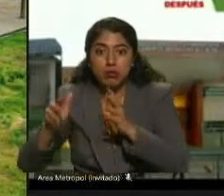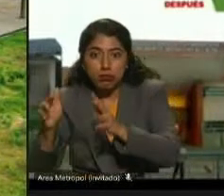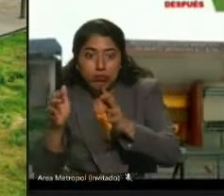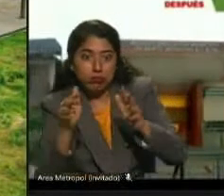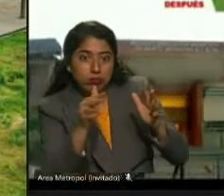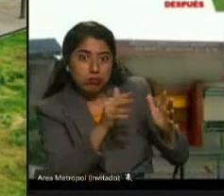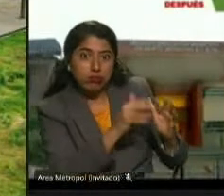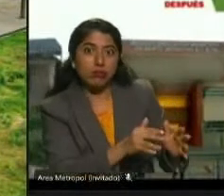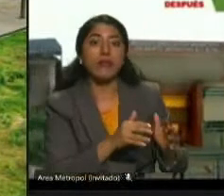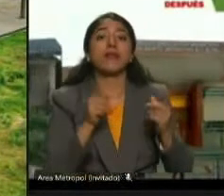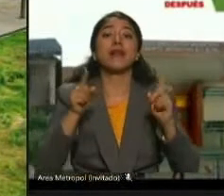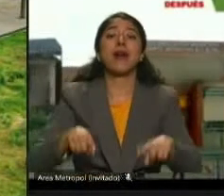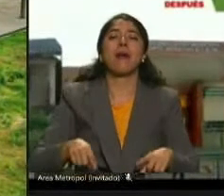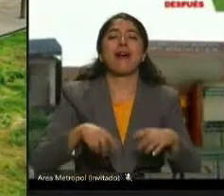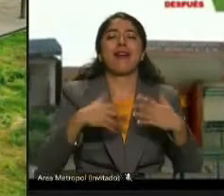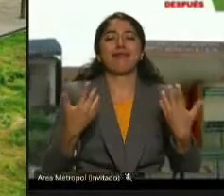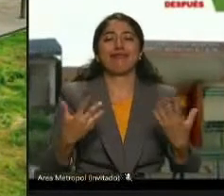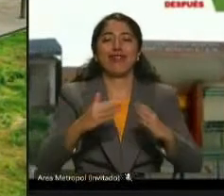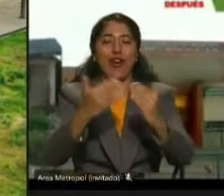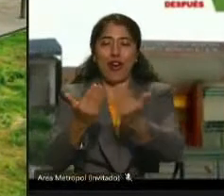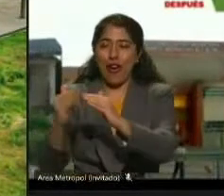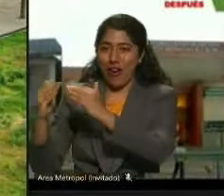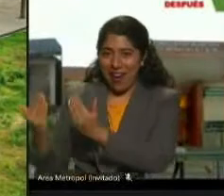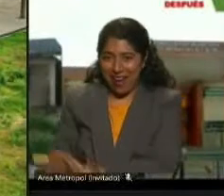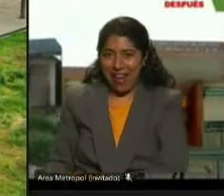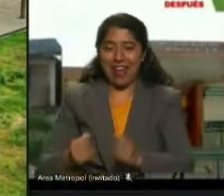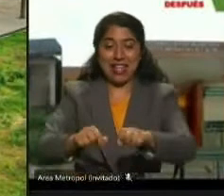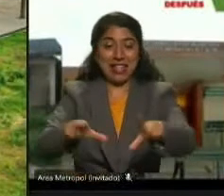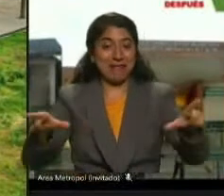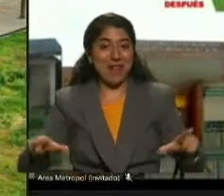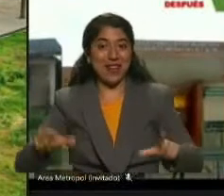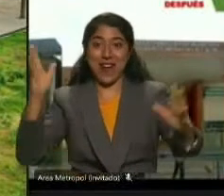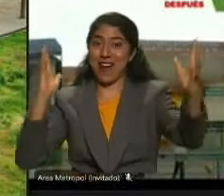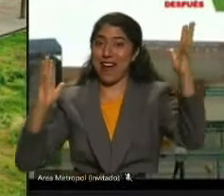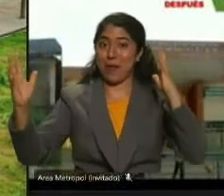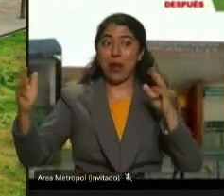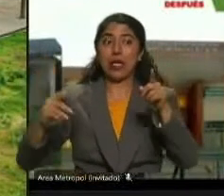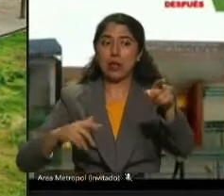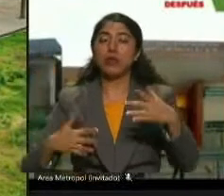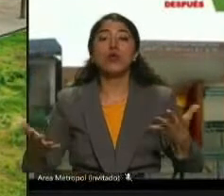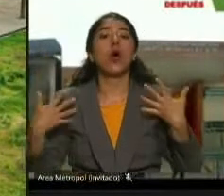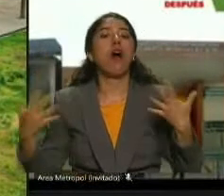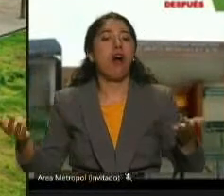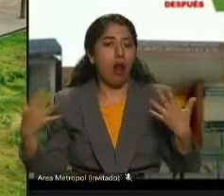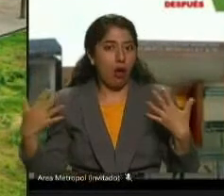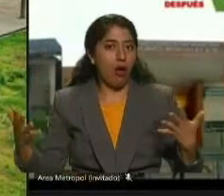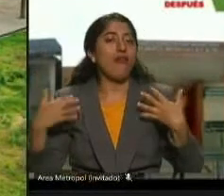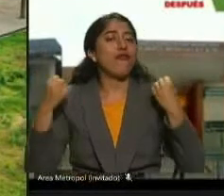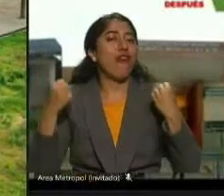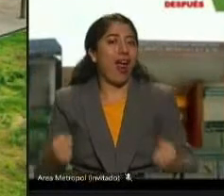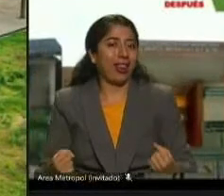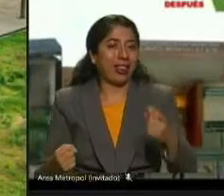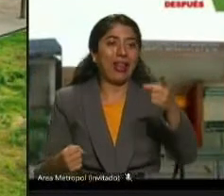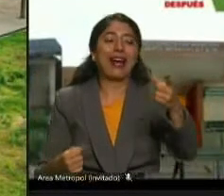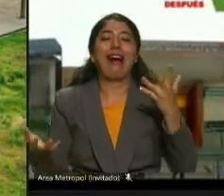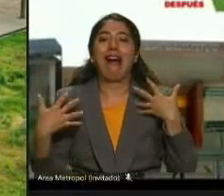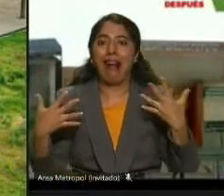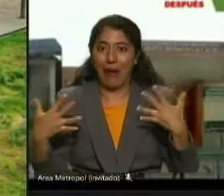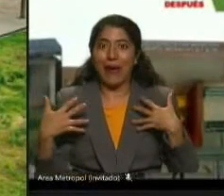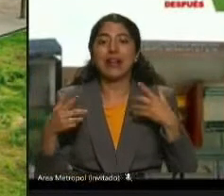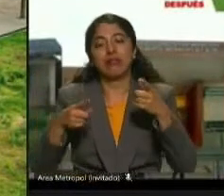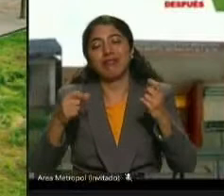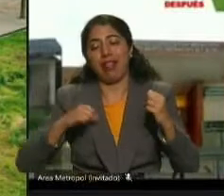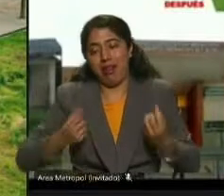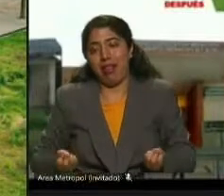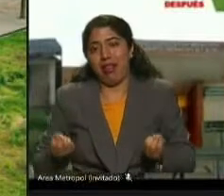no solamente por el espacio, la planta libre, aquí hace mucho calor, sino porque sean escuelas con árboles y se